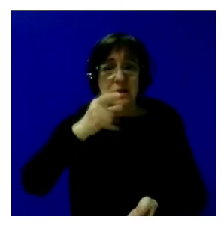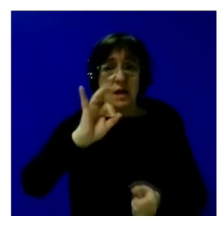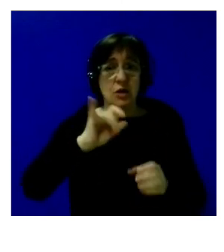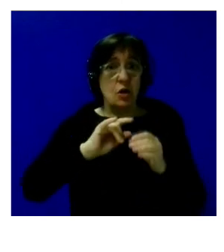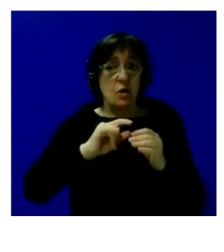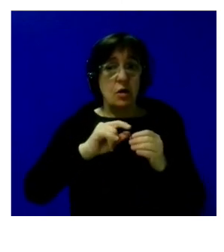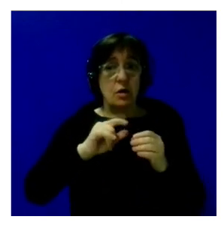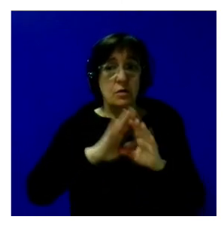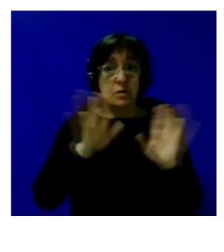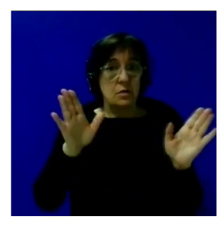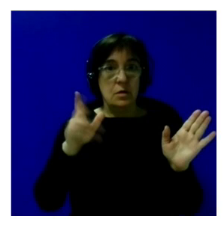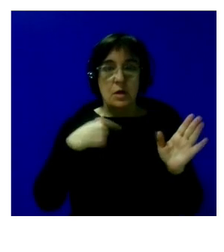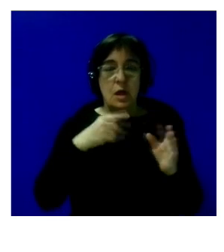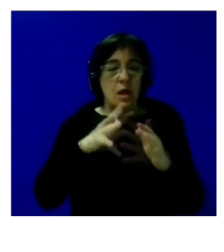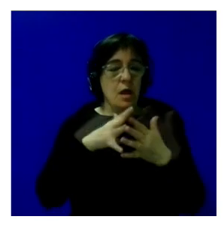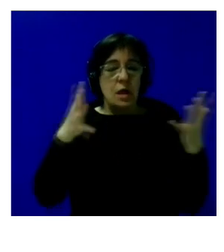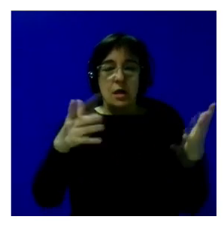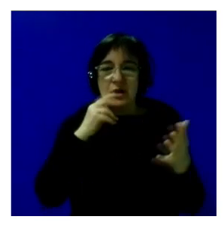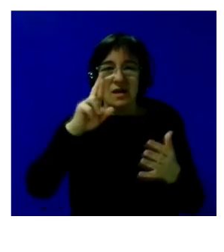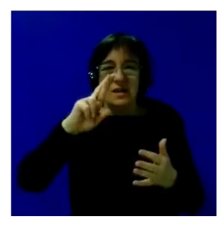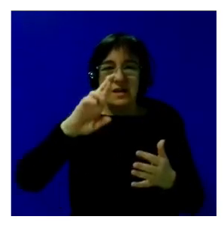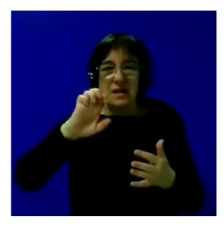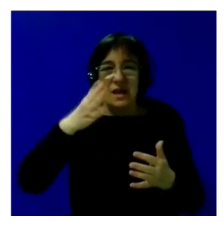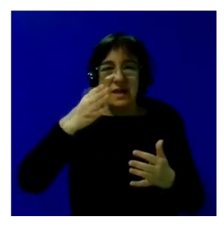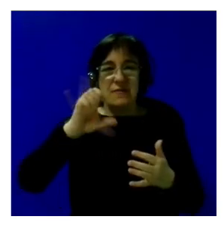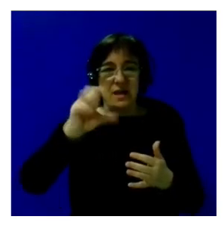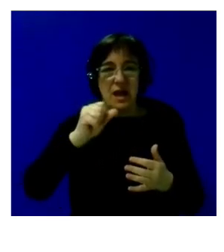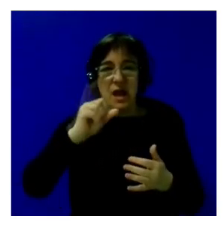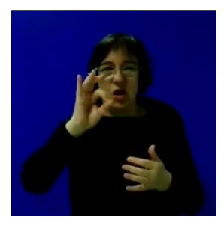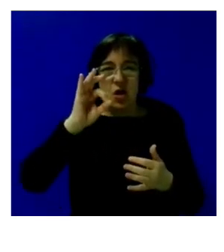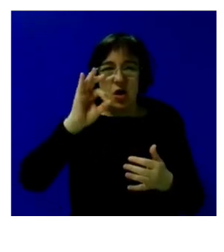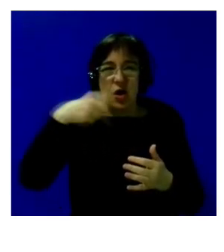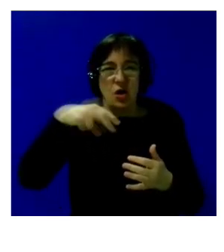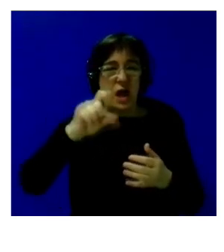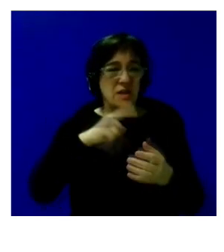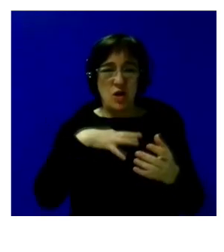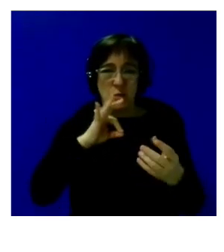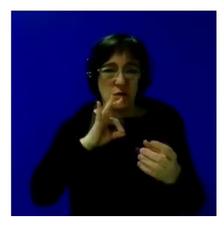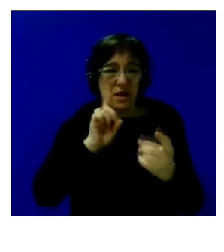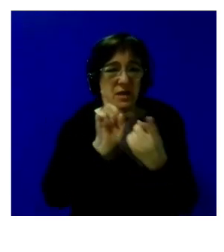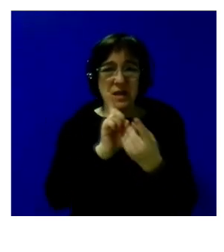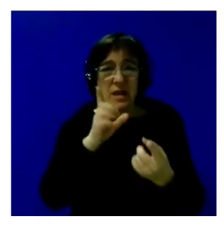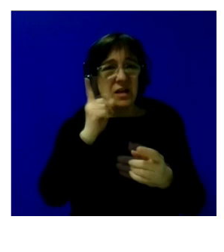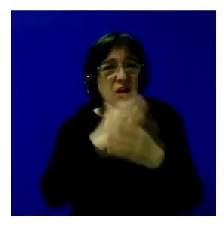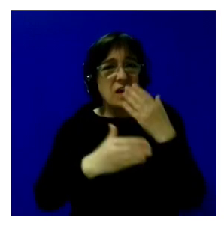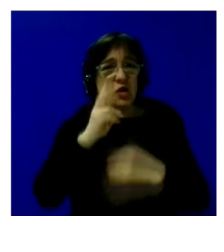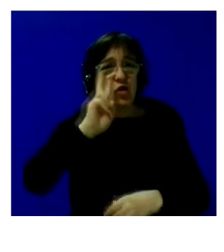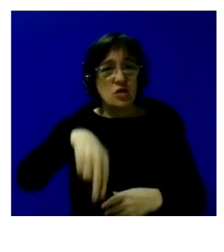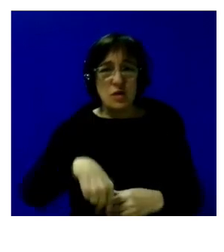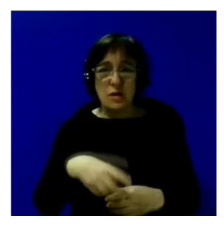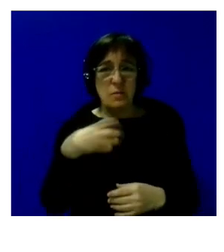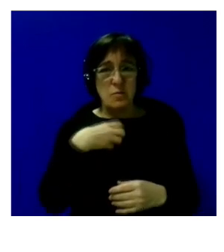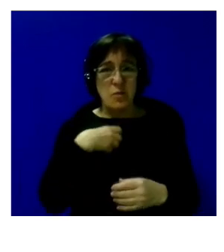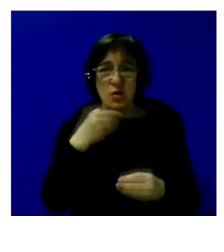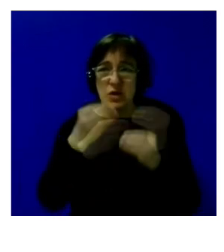muy enorme Rebeca venía de Ocaña a pesar de que realmente no podía intervenir con él porque como no tenía la discapacidad reconocida no podía